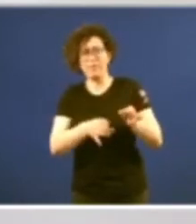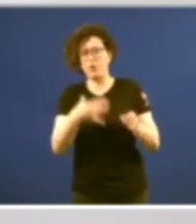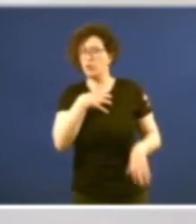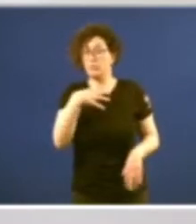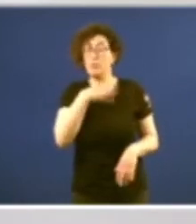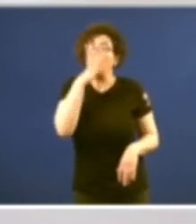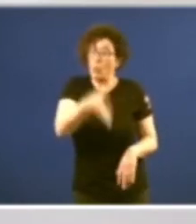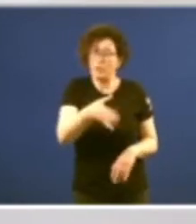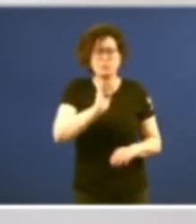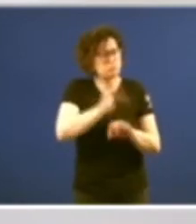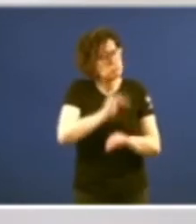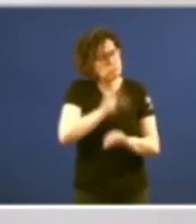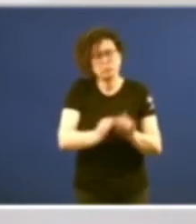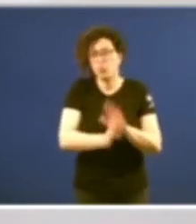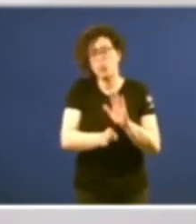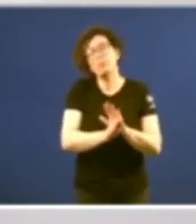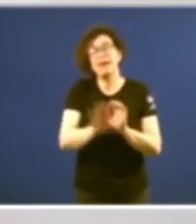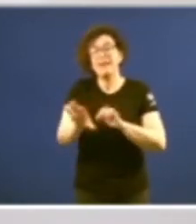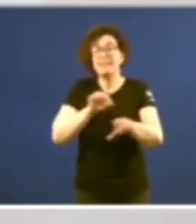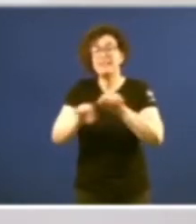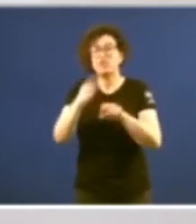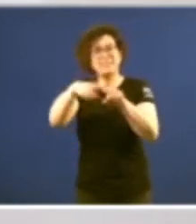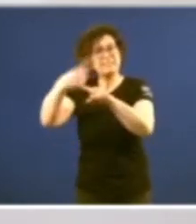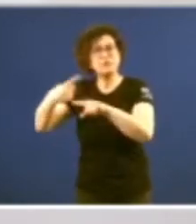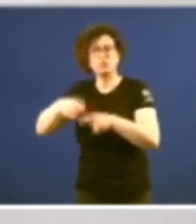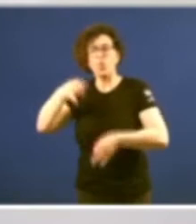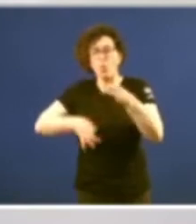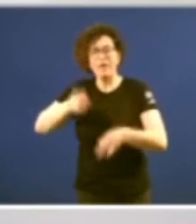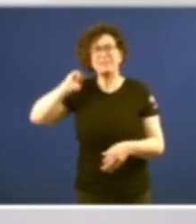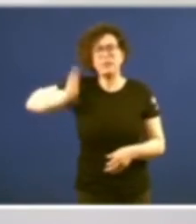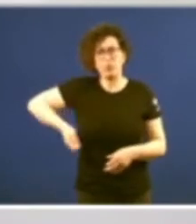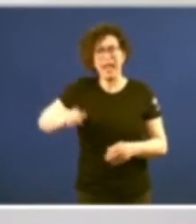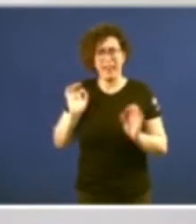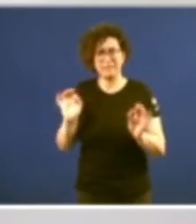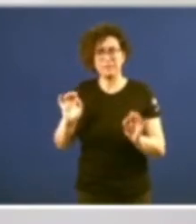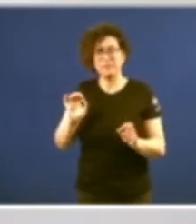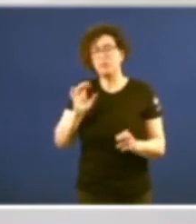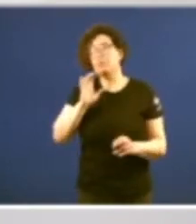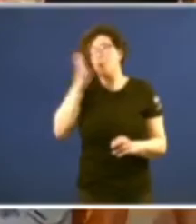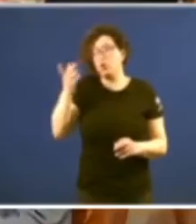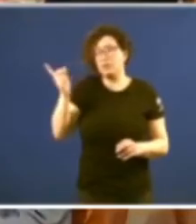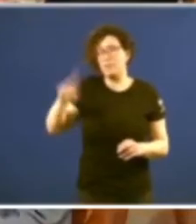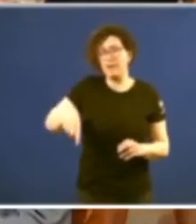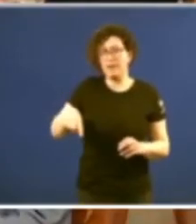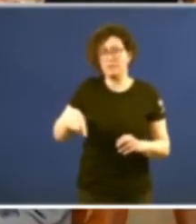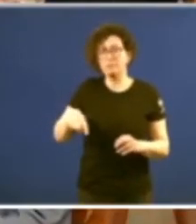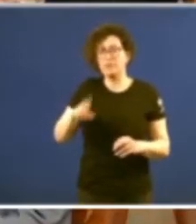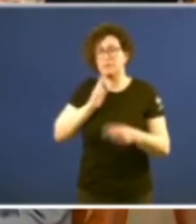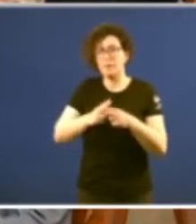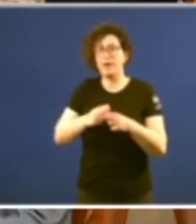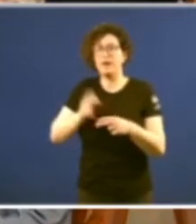permanente acatamento das decisións dos diferentes xulgaos e tribunais entre os que excluímos, por suposto, o Tribunal